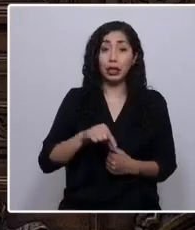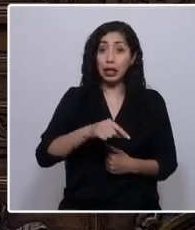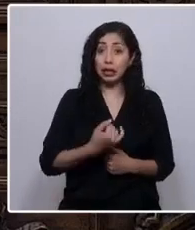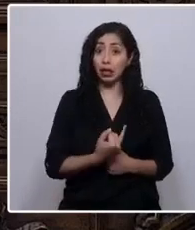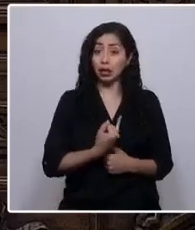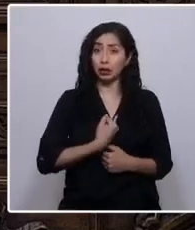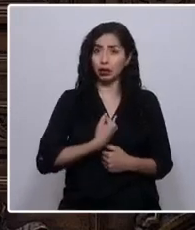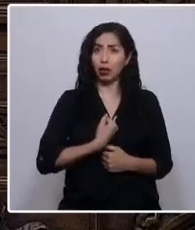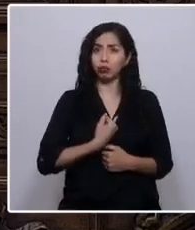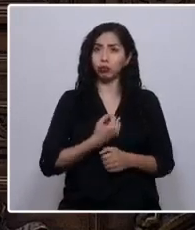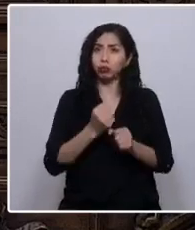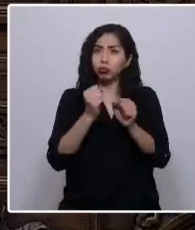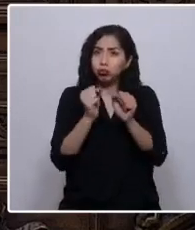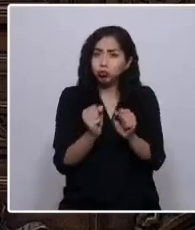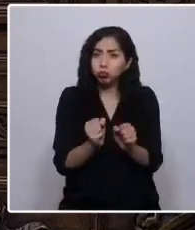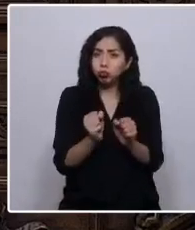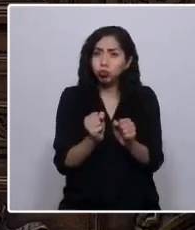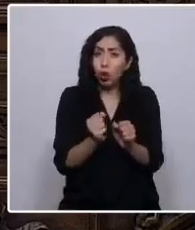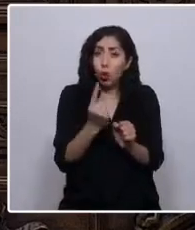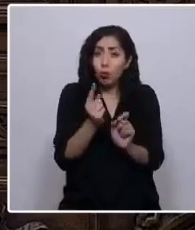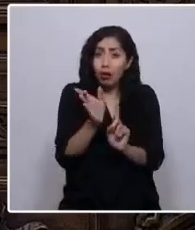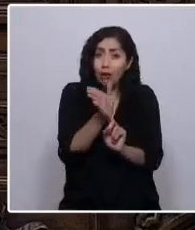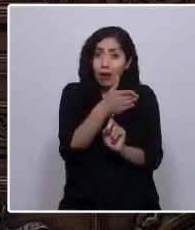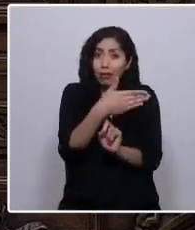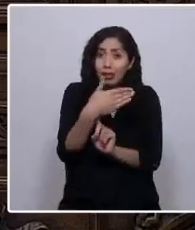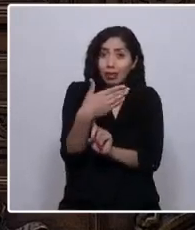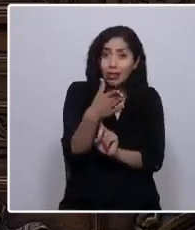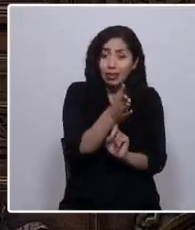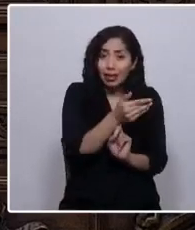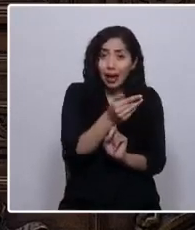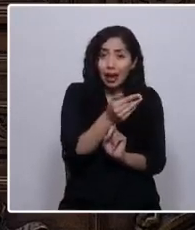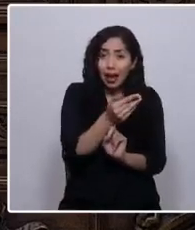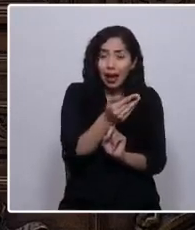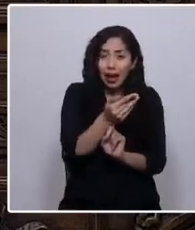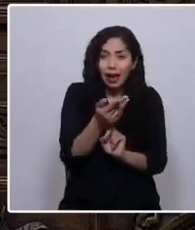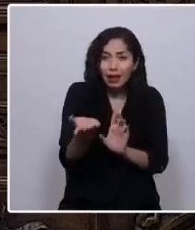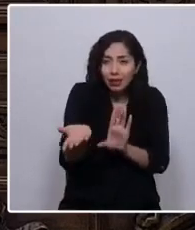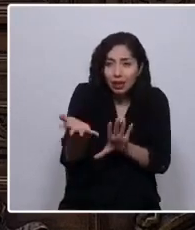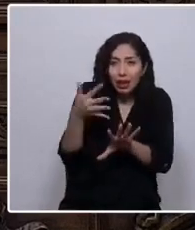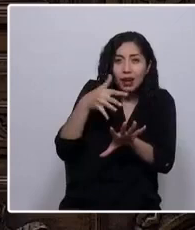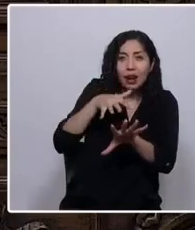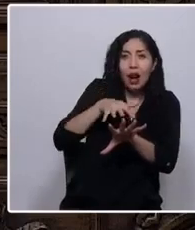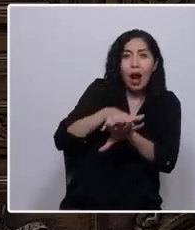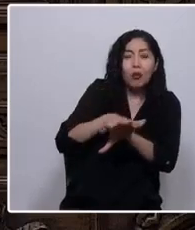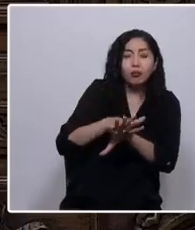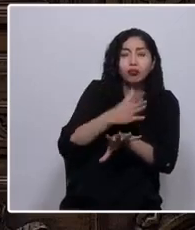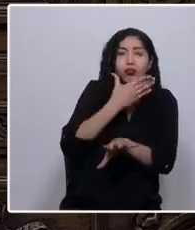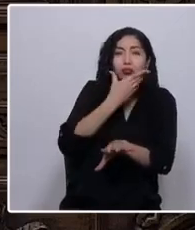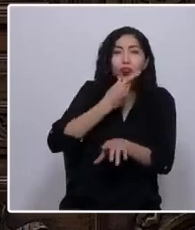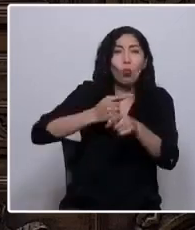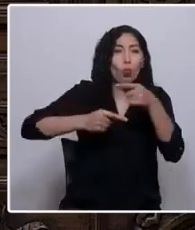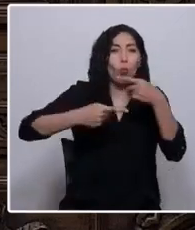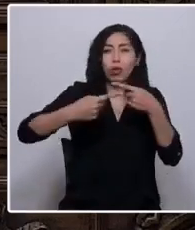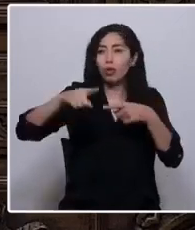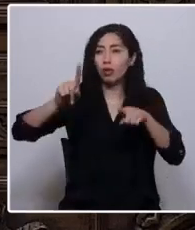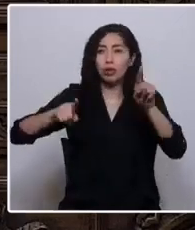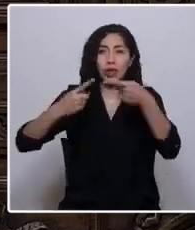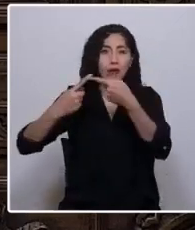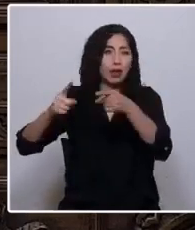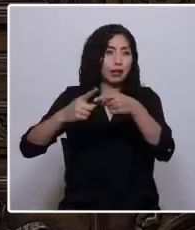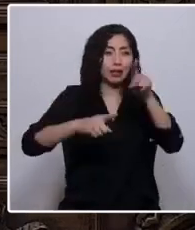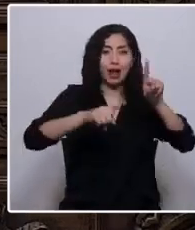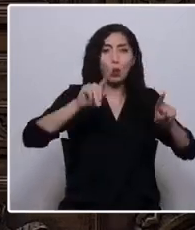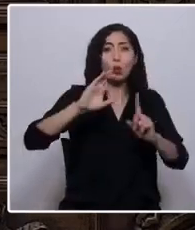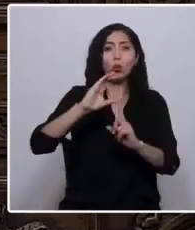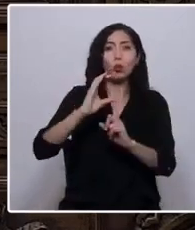integrar, bajo una sola bandera, la maravillosa diversidad cultural y étnica que construye